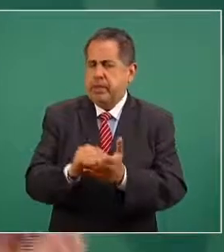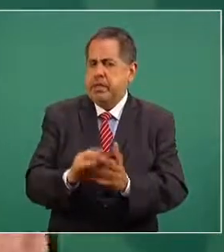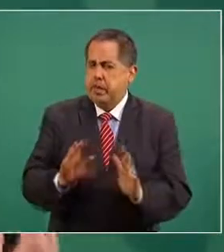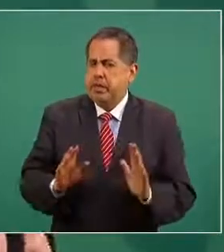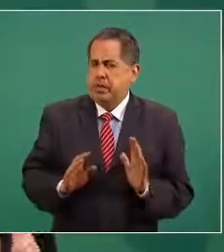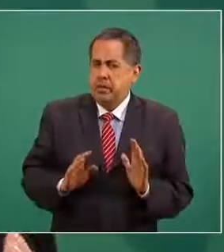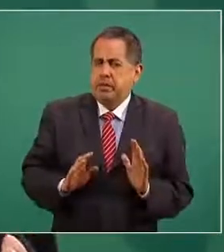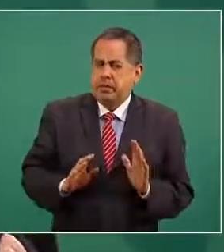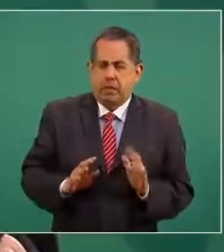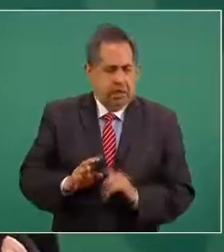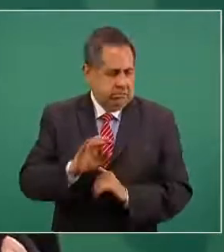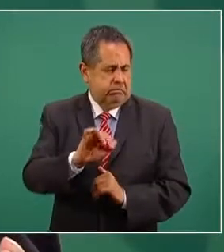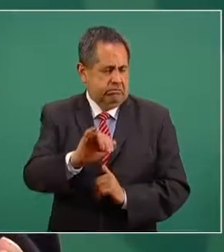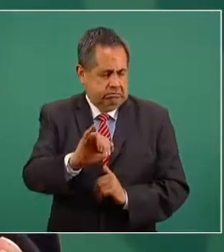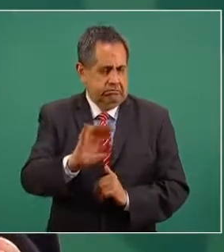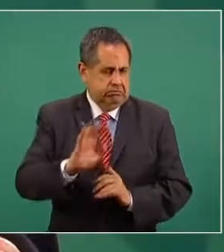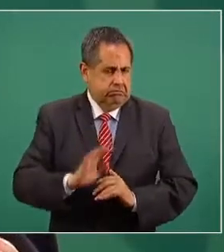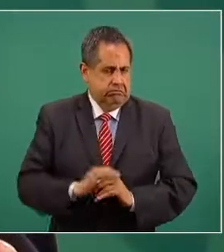Eso sí,